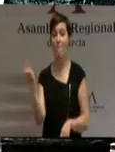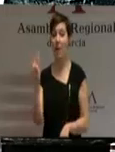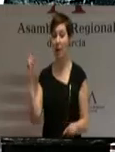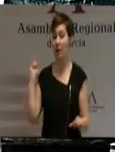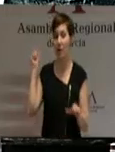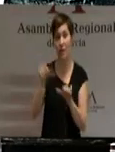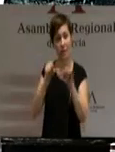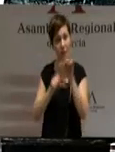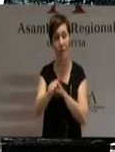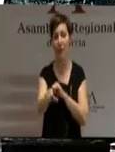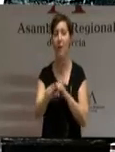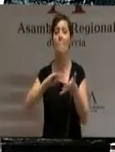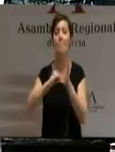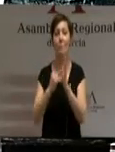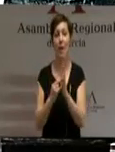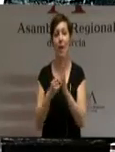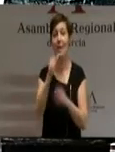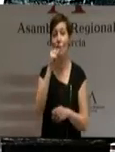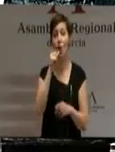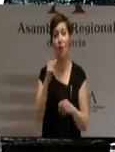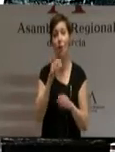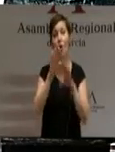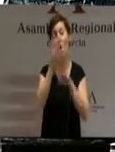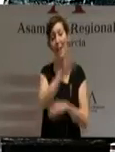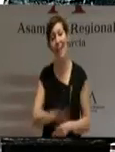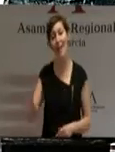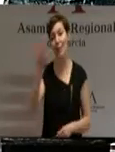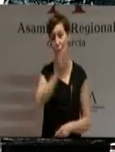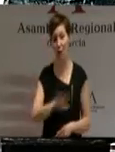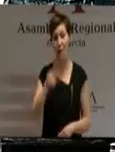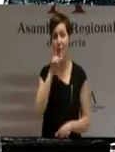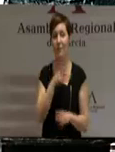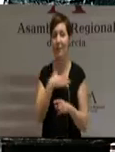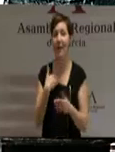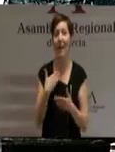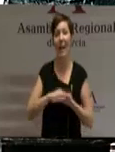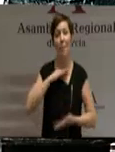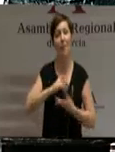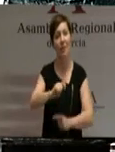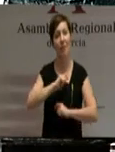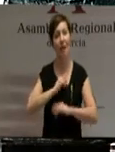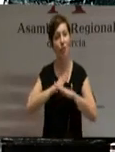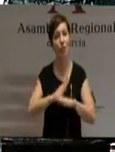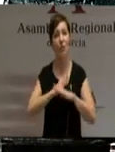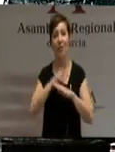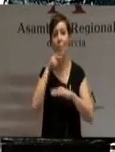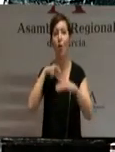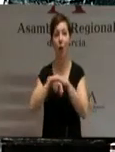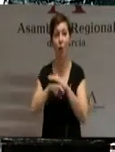un plan hidrológico nacional capaz de erradicar definitivamente nuestra falta de recursos hídricos.